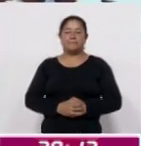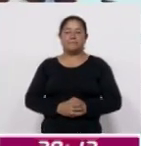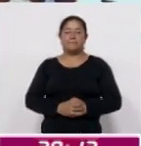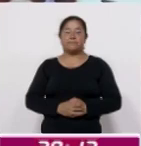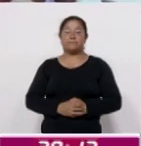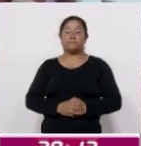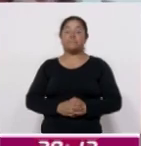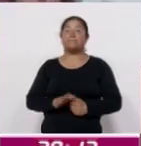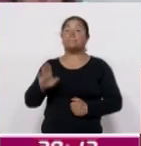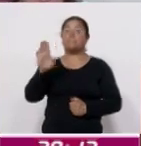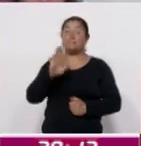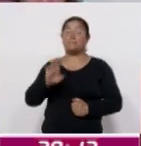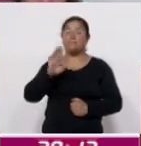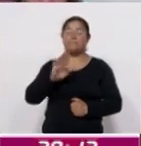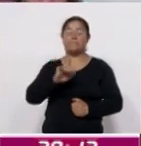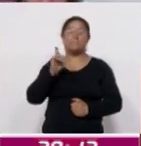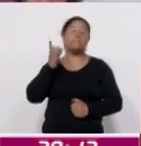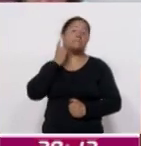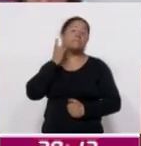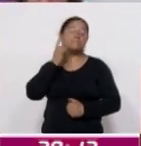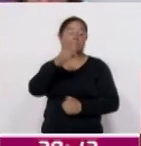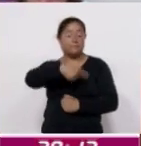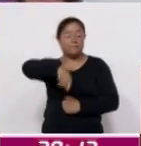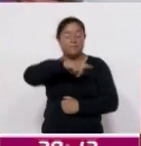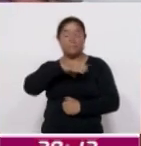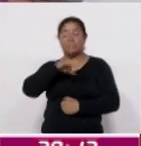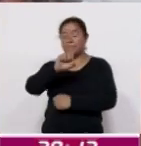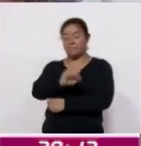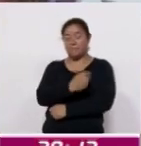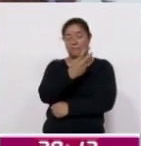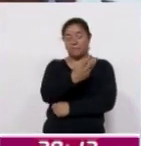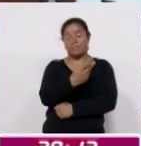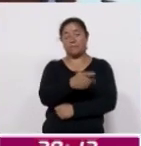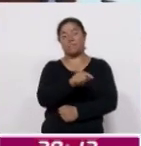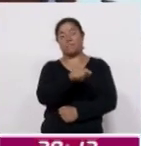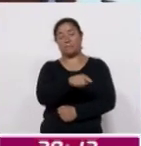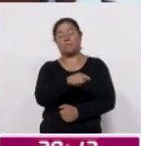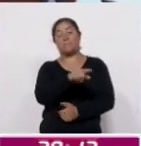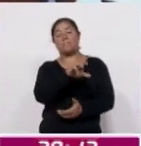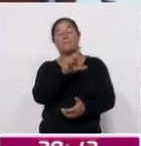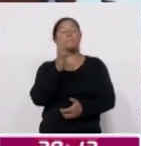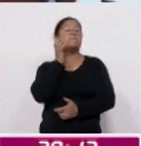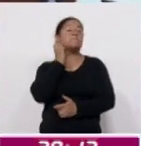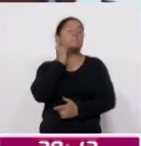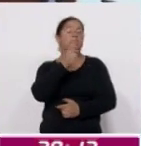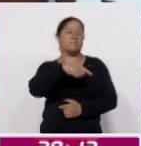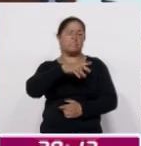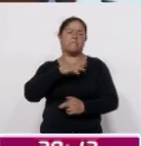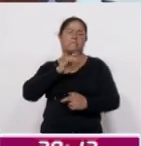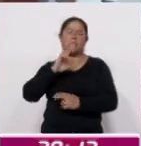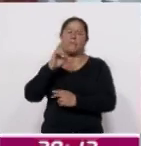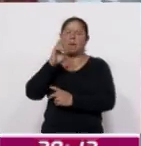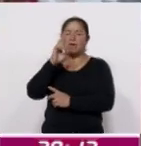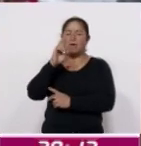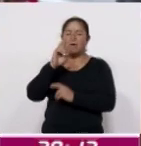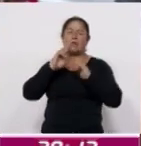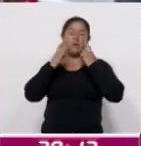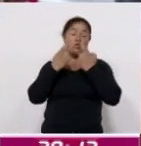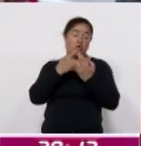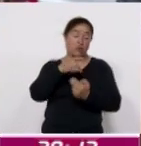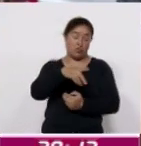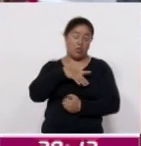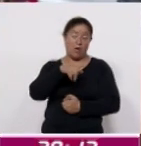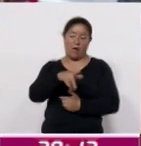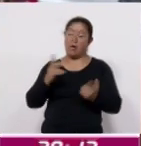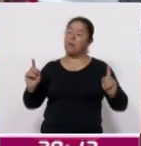Este miércoles, las y los diputados integrantes de la 64ª legislatura llevaron a cabo la sesión en la que se desarrollaría la